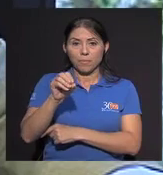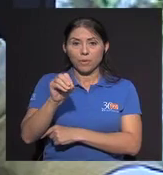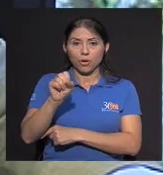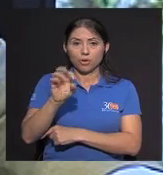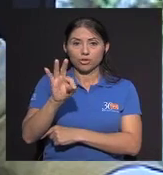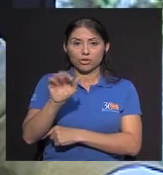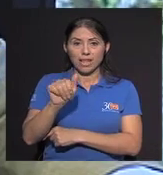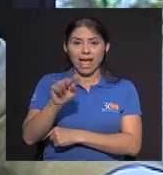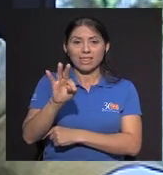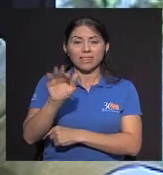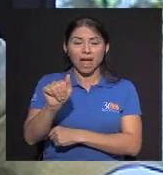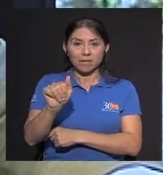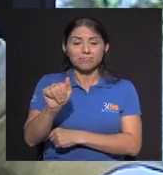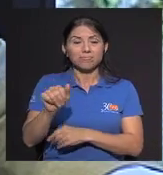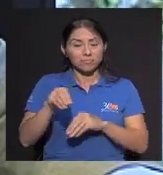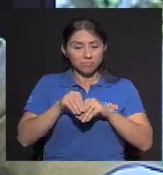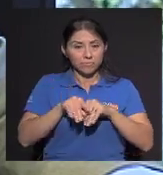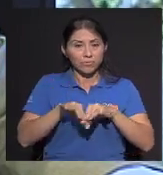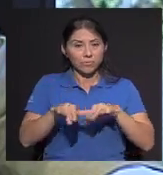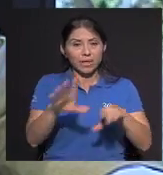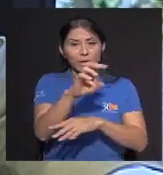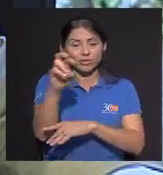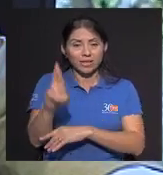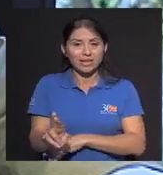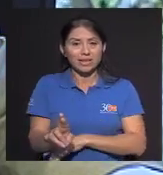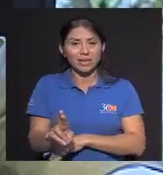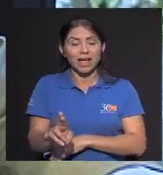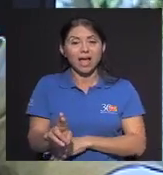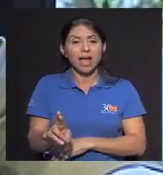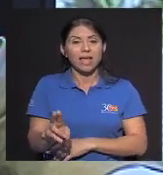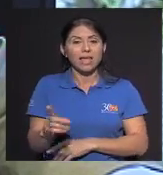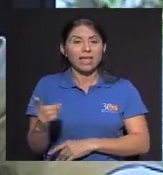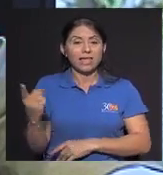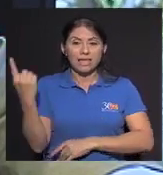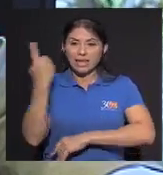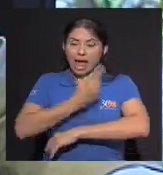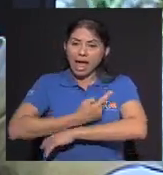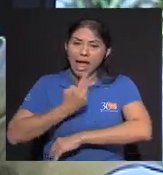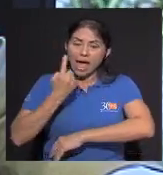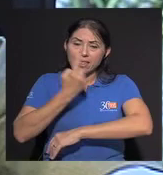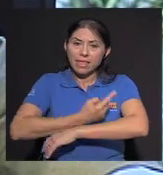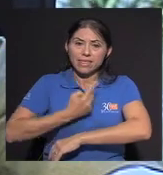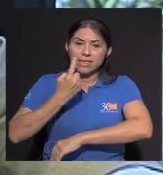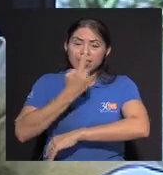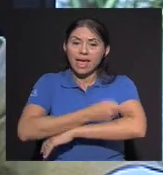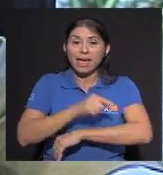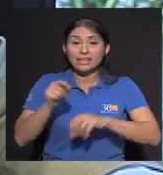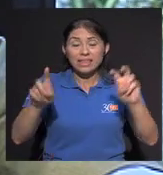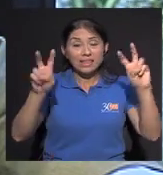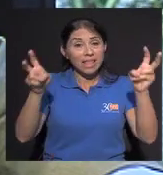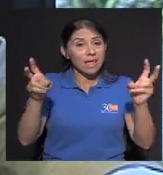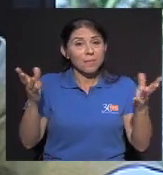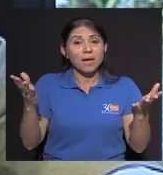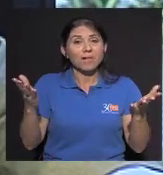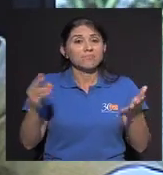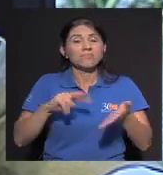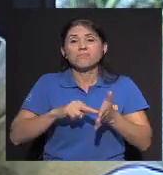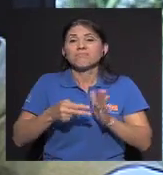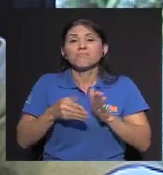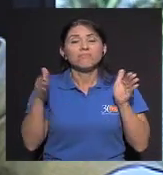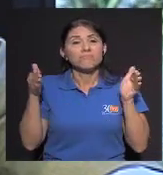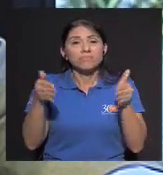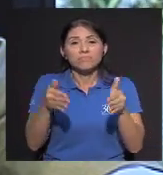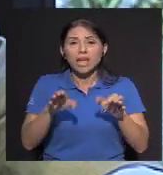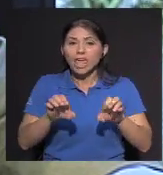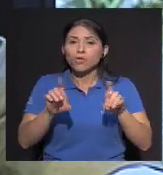importante En Costa Rica En nuestra incidencia Y cada día Y cada Este tema Es simplemente